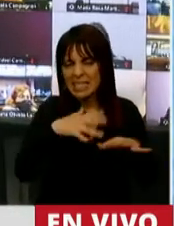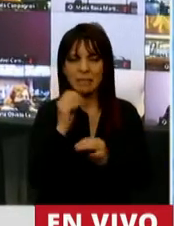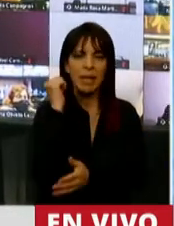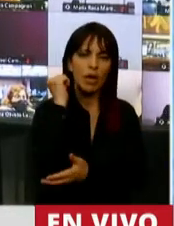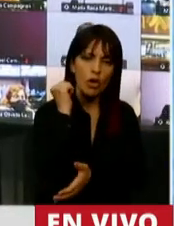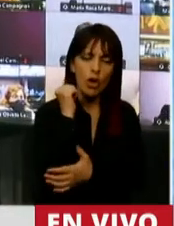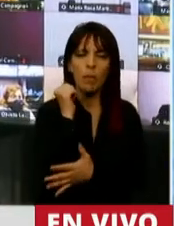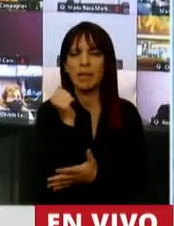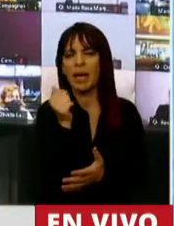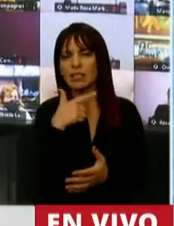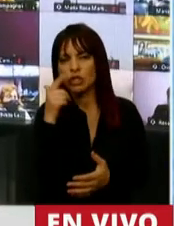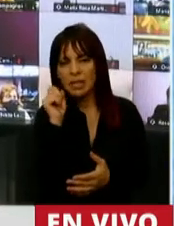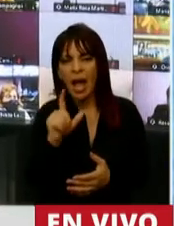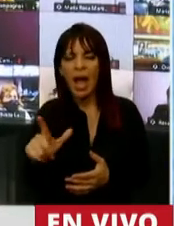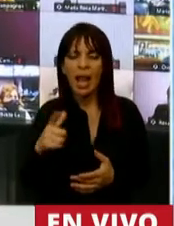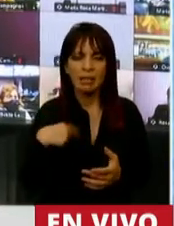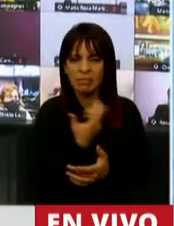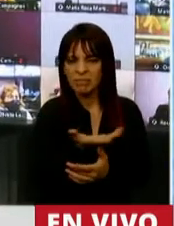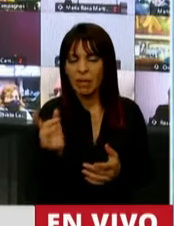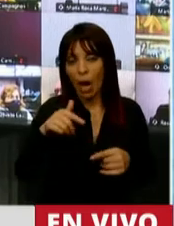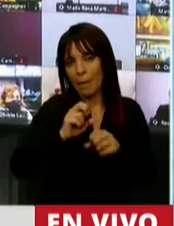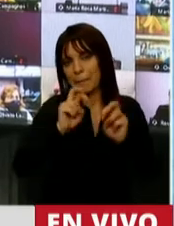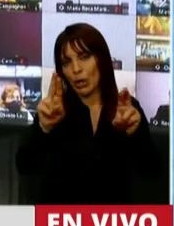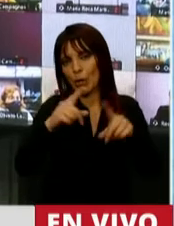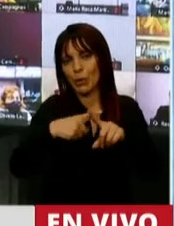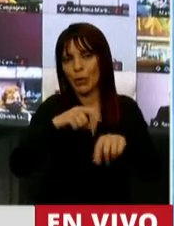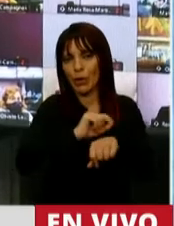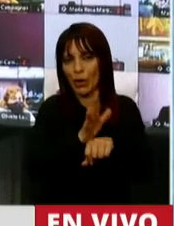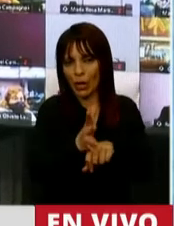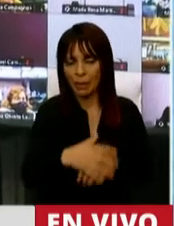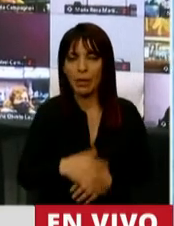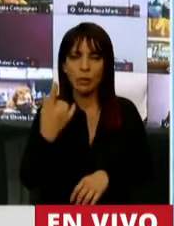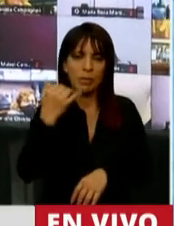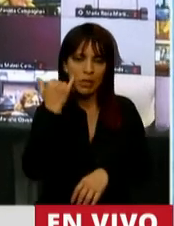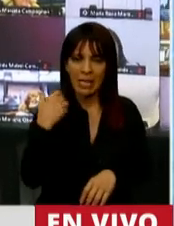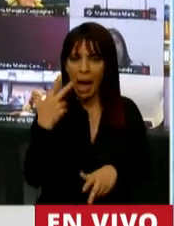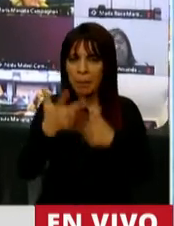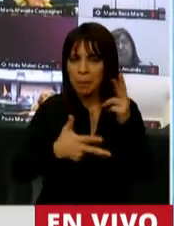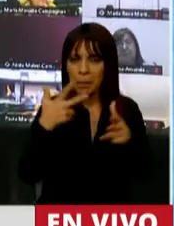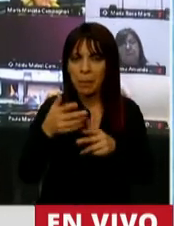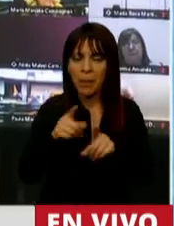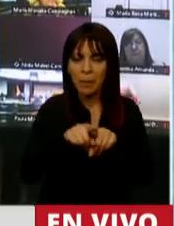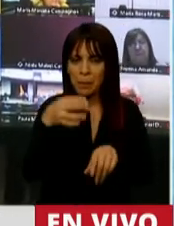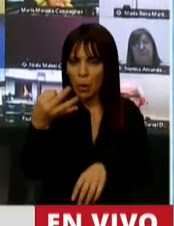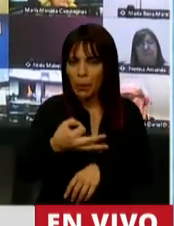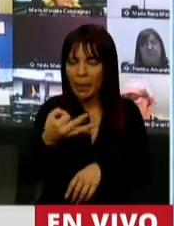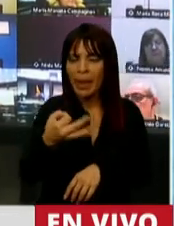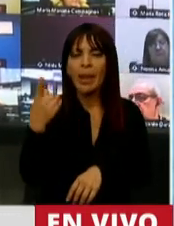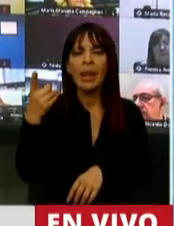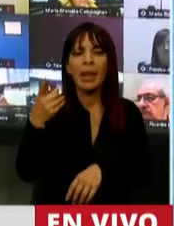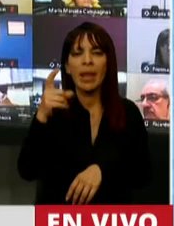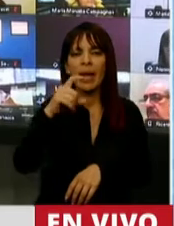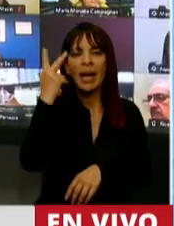social, agravada este año por la pandemia, señor presidente. Pero muy bien lo señalaba el compañero Carlos Heller cuando